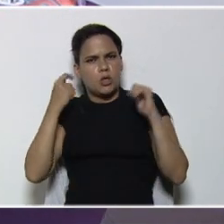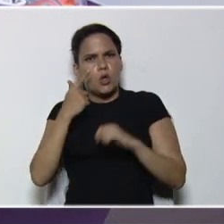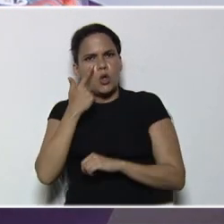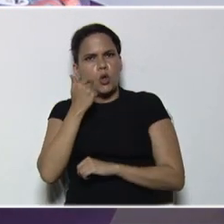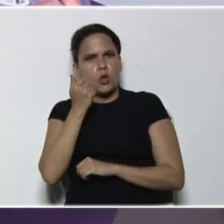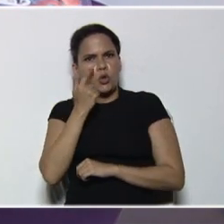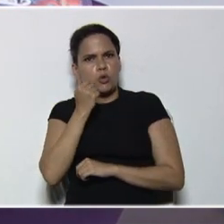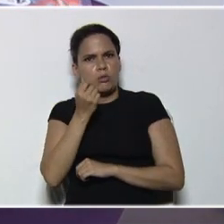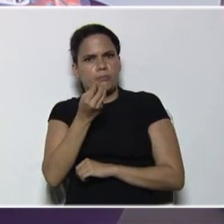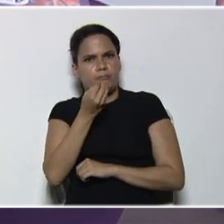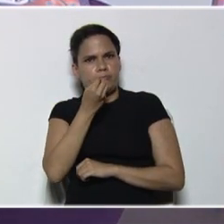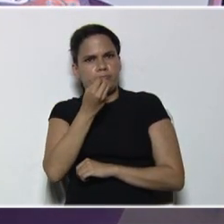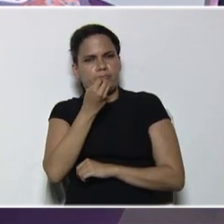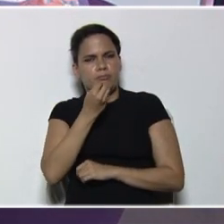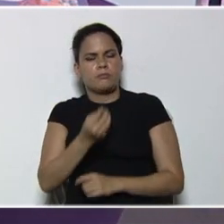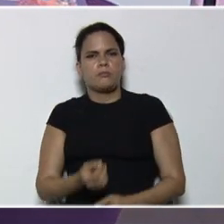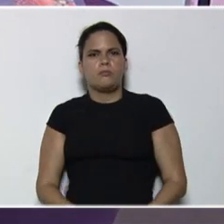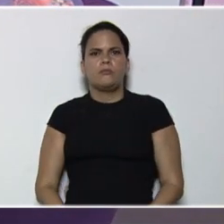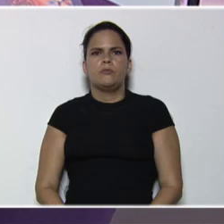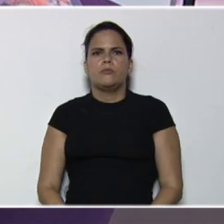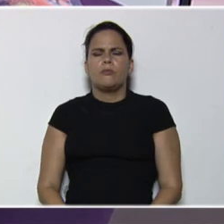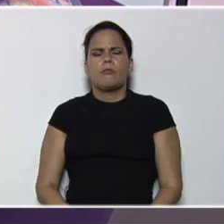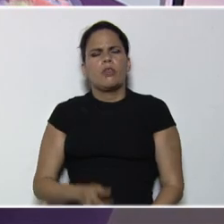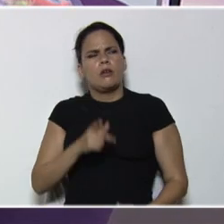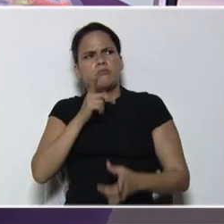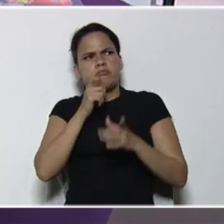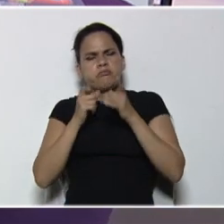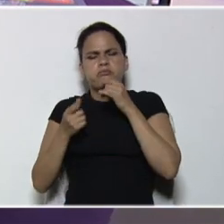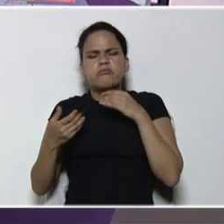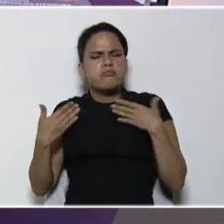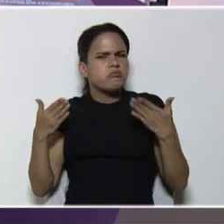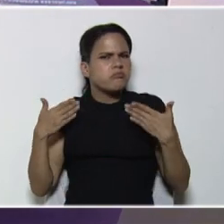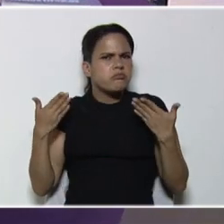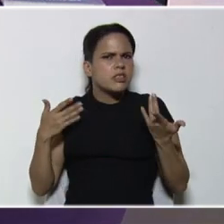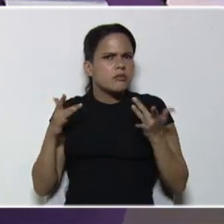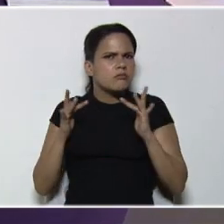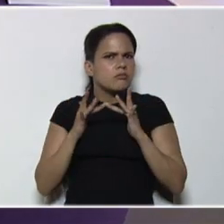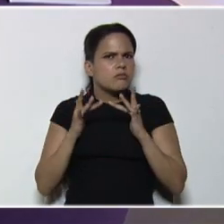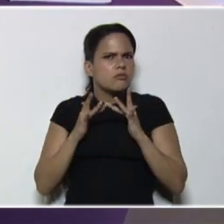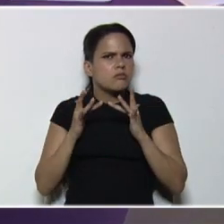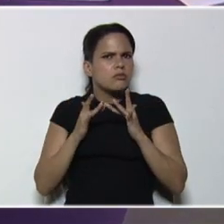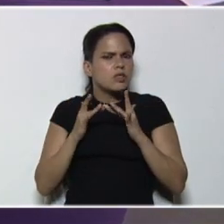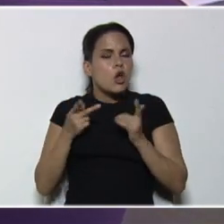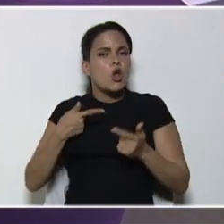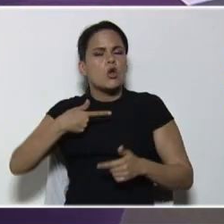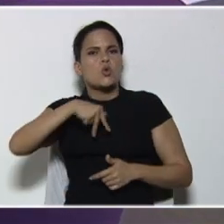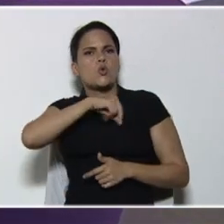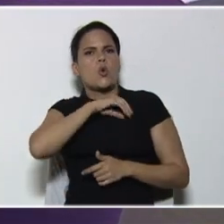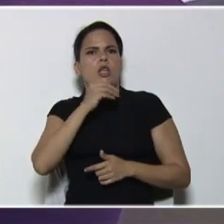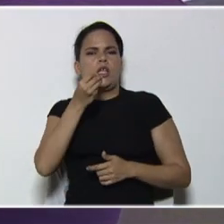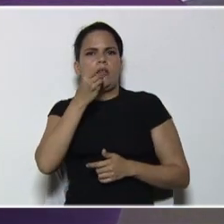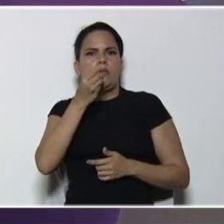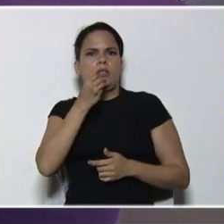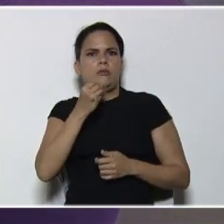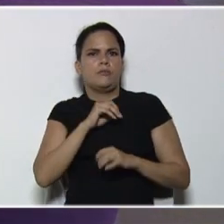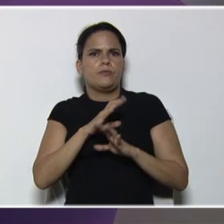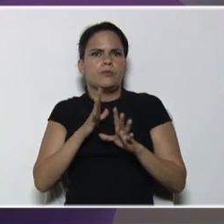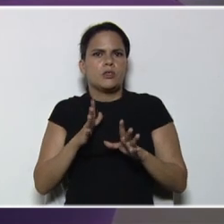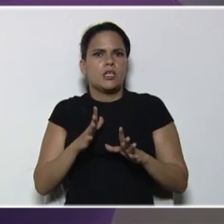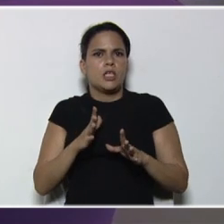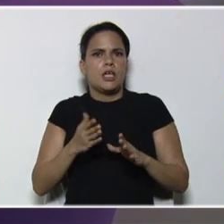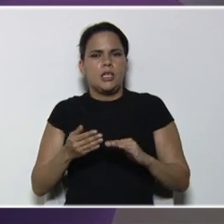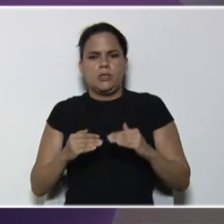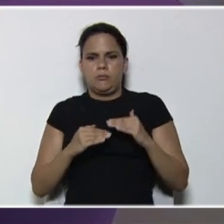alimenticios, se preguntarán, ¿cuál es la conexión? Nuestra alimentación, basada, en el